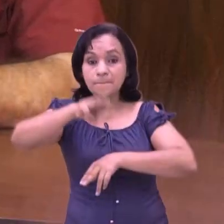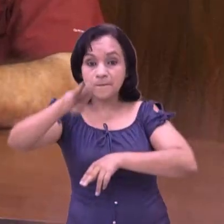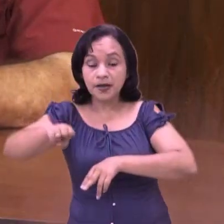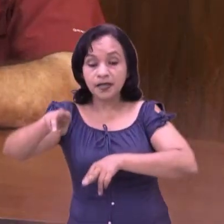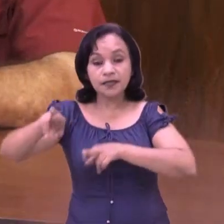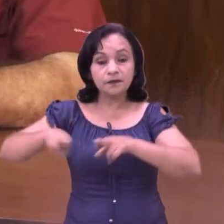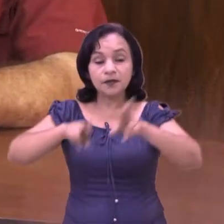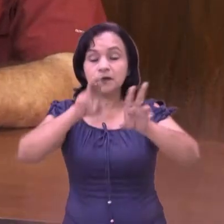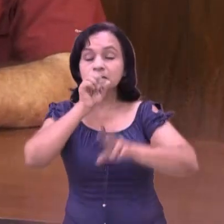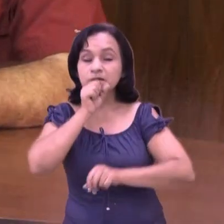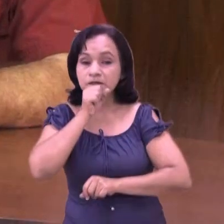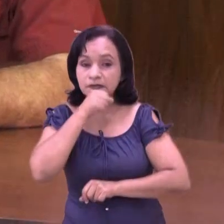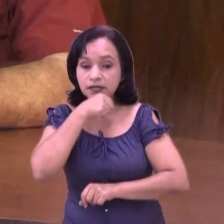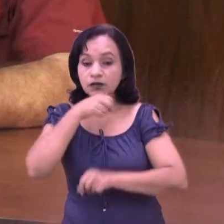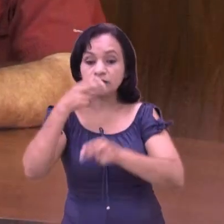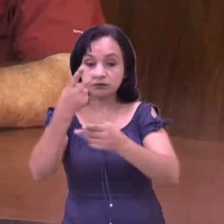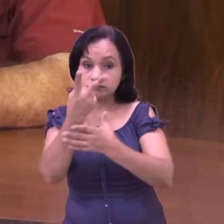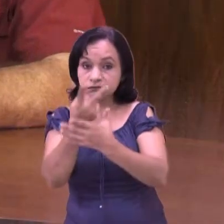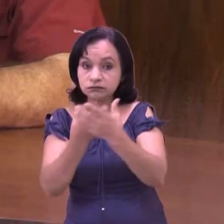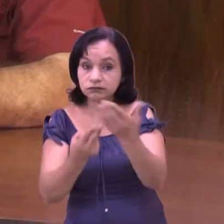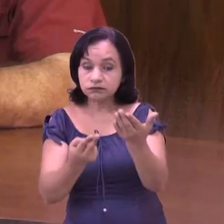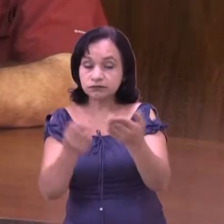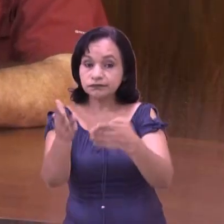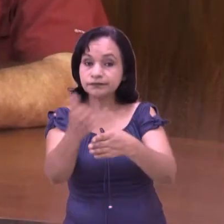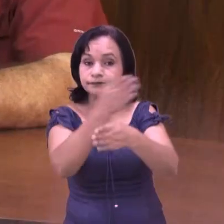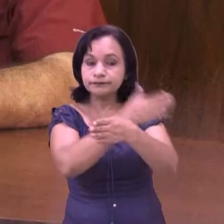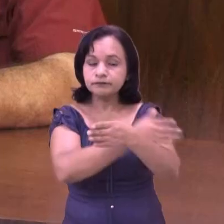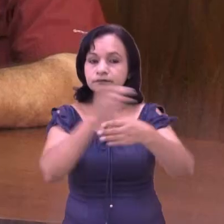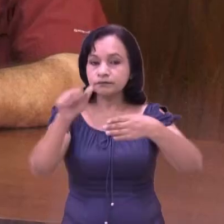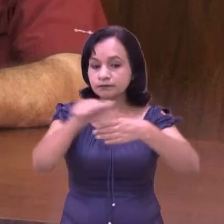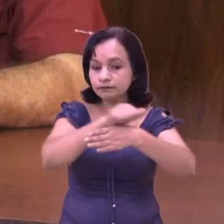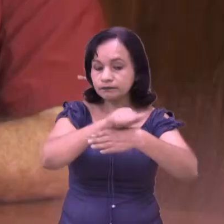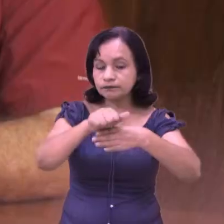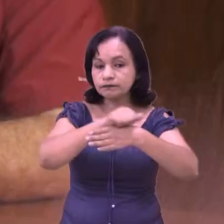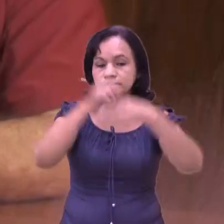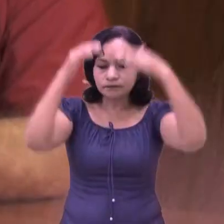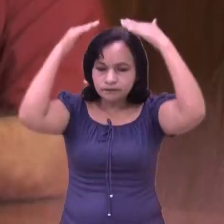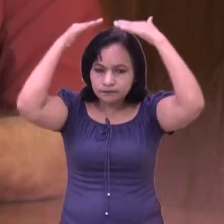participación en los ejercicios ha sido satisfactoria.